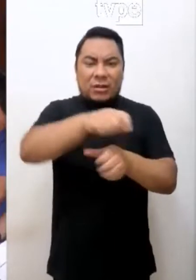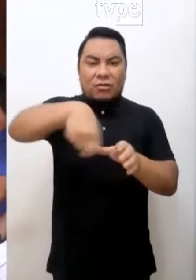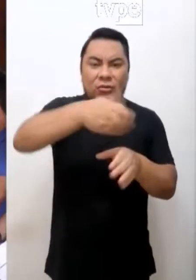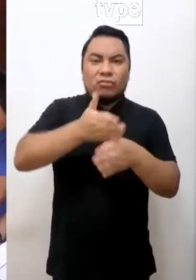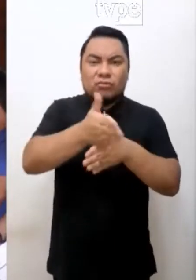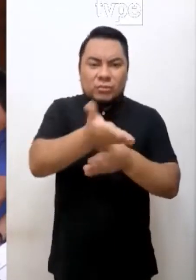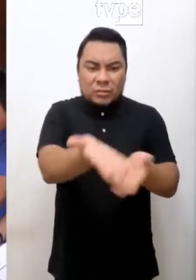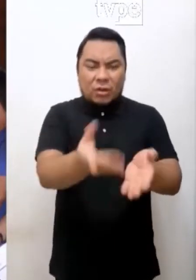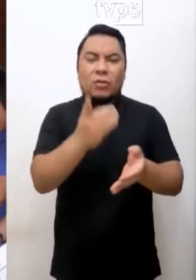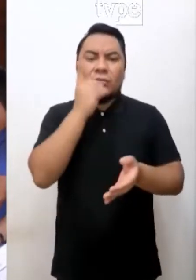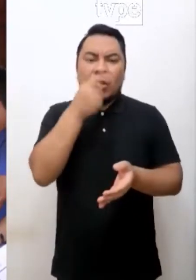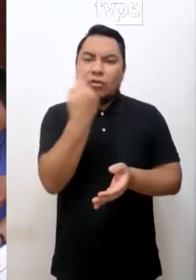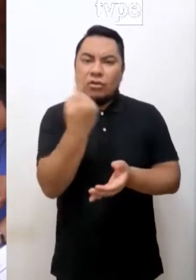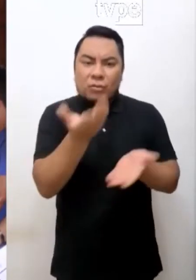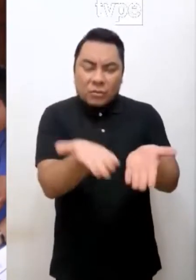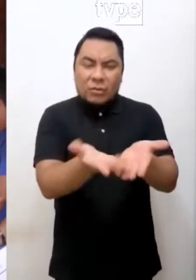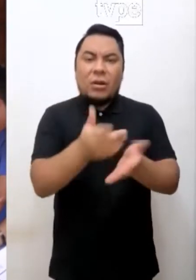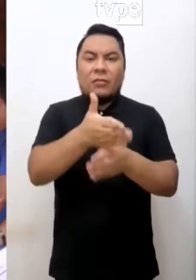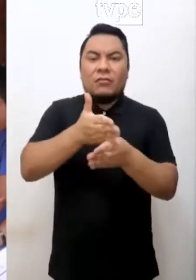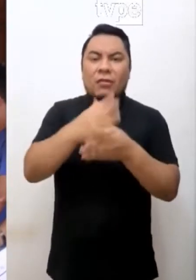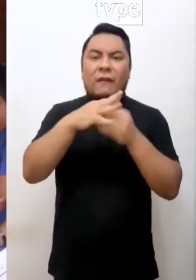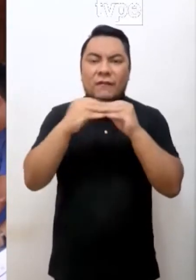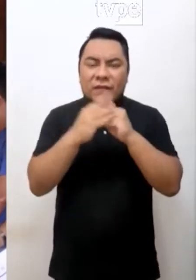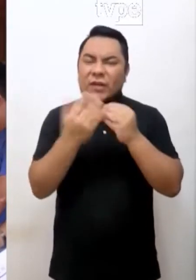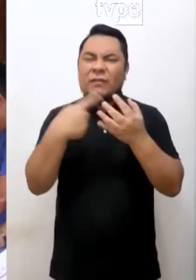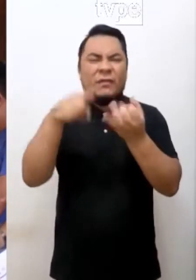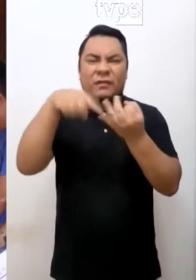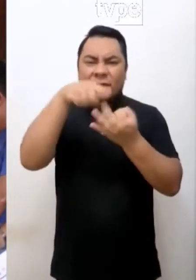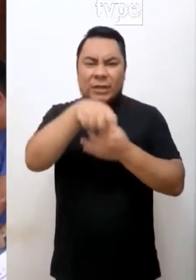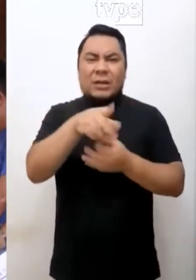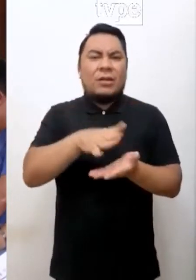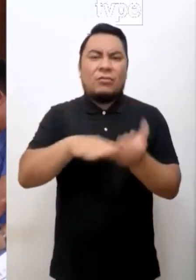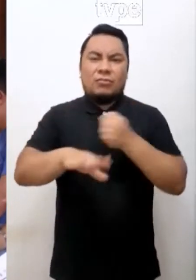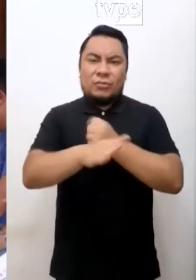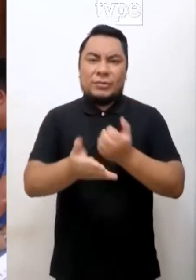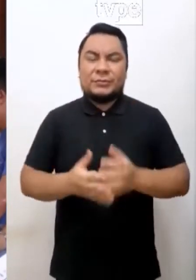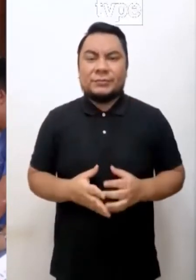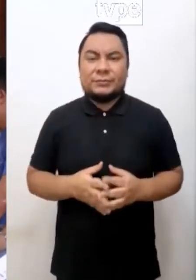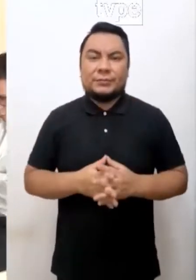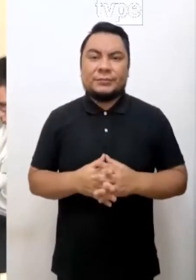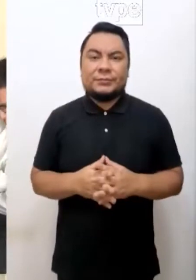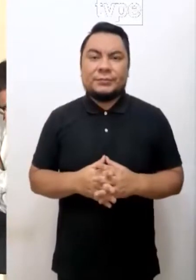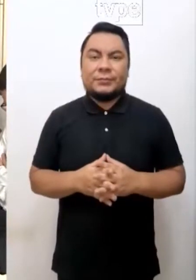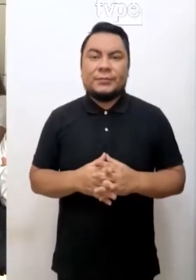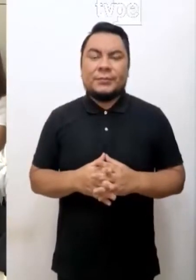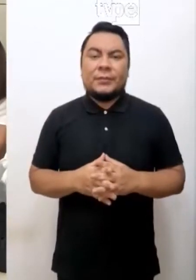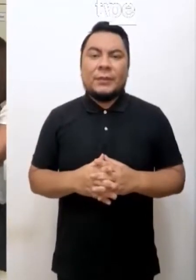enseñarle a preparar su desayuno, a cortar una fruta, etcétera, etcétera. Es de lo más básico.